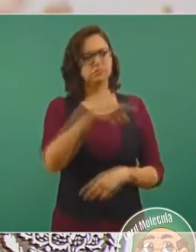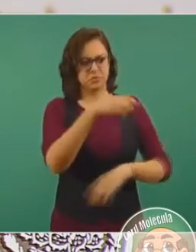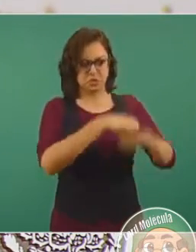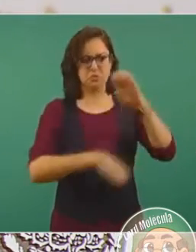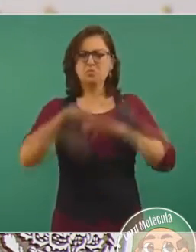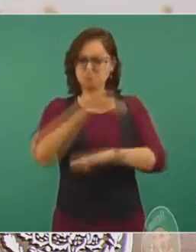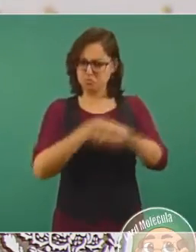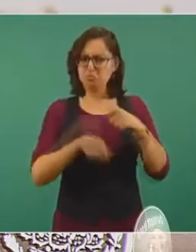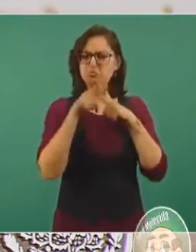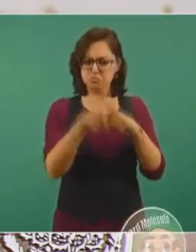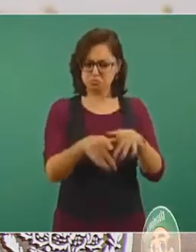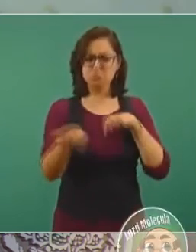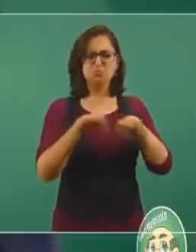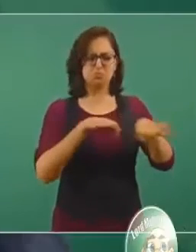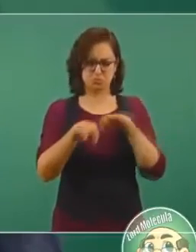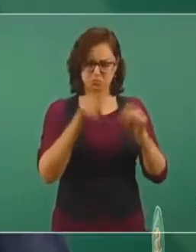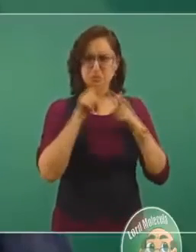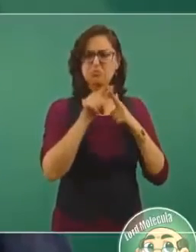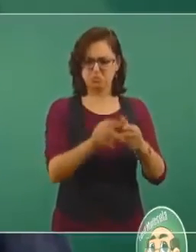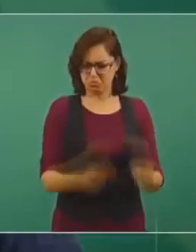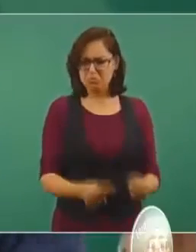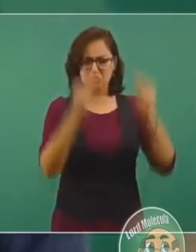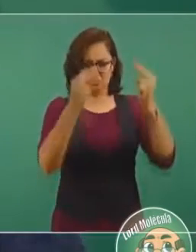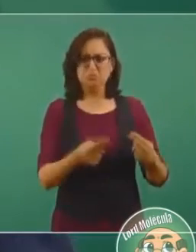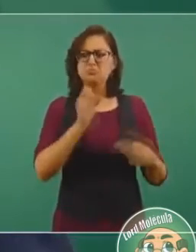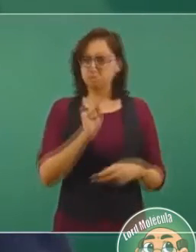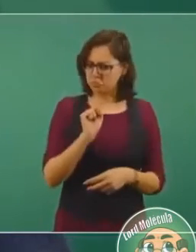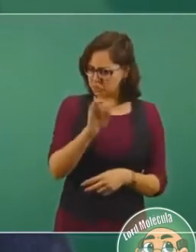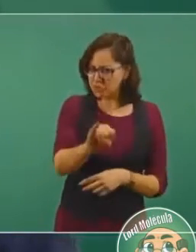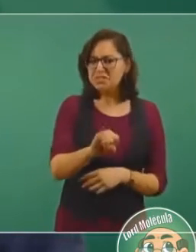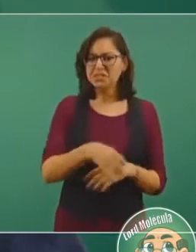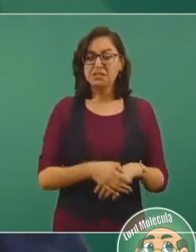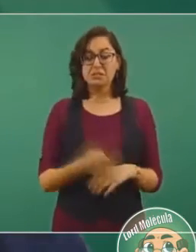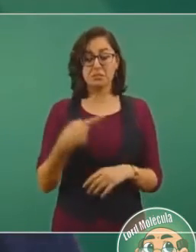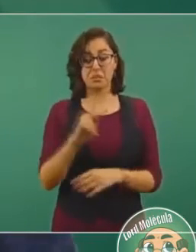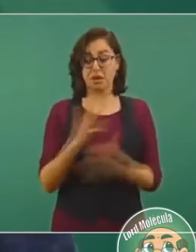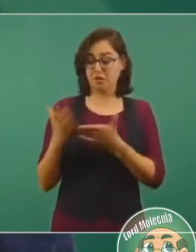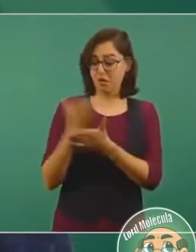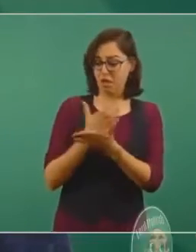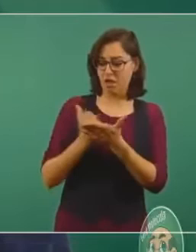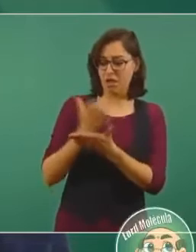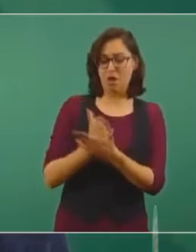haciendo negocios, pero con ganancias razonables.